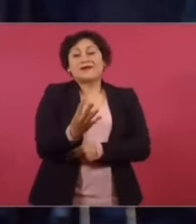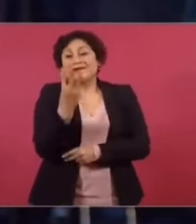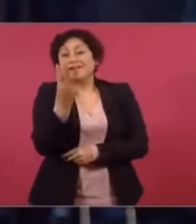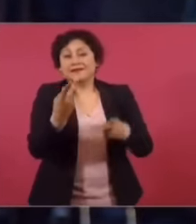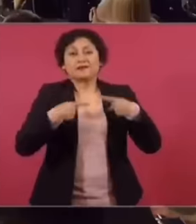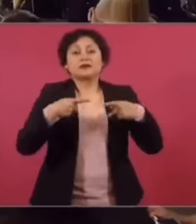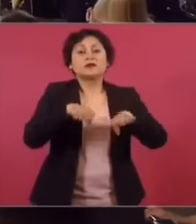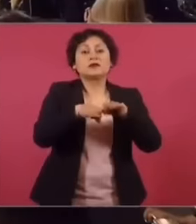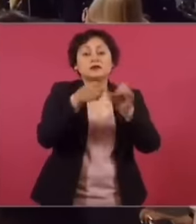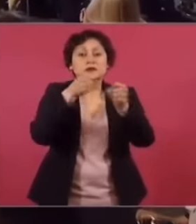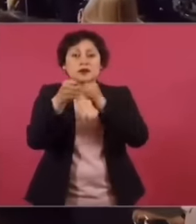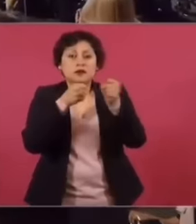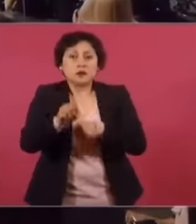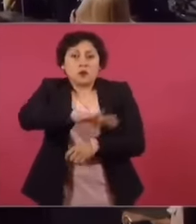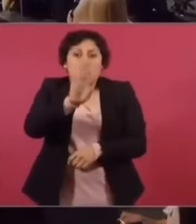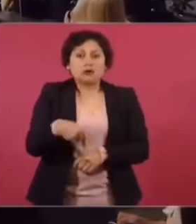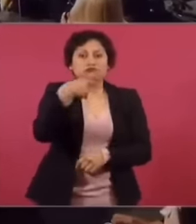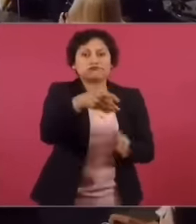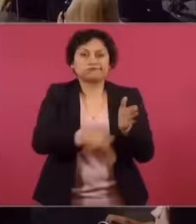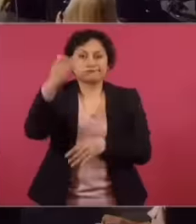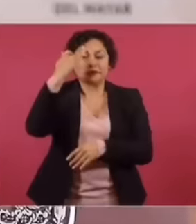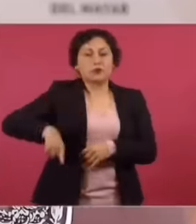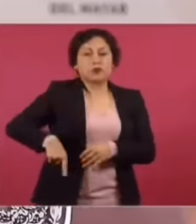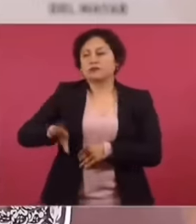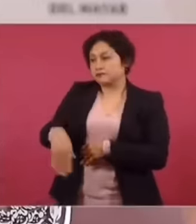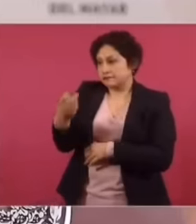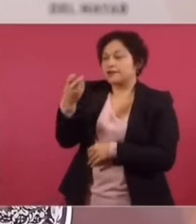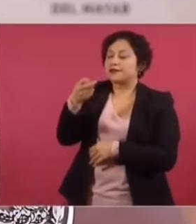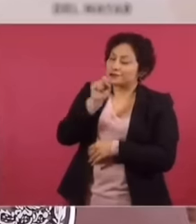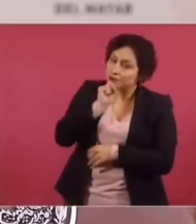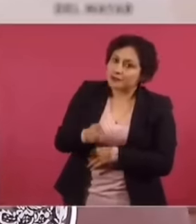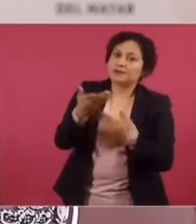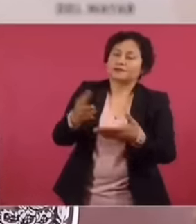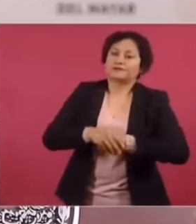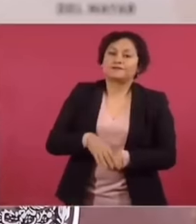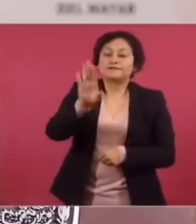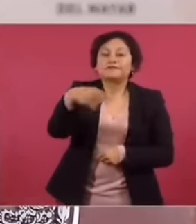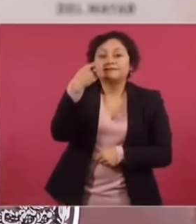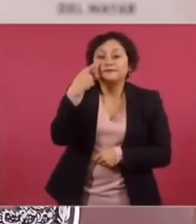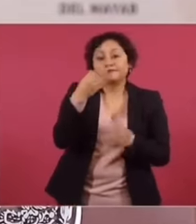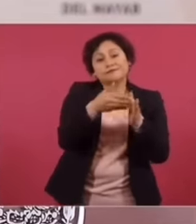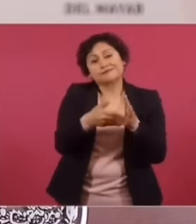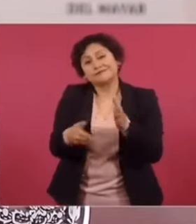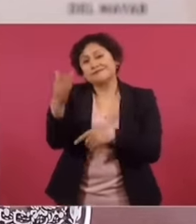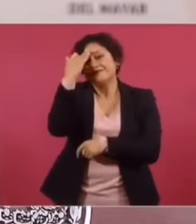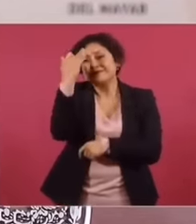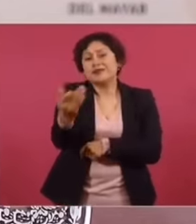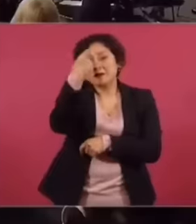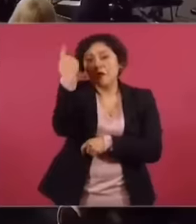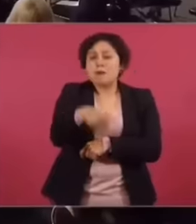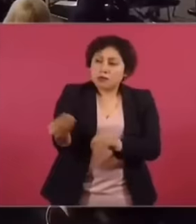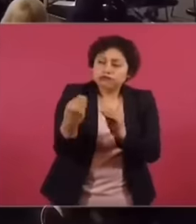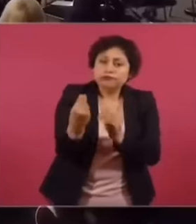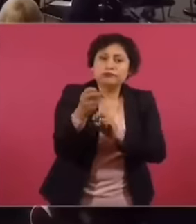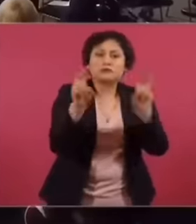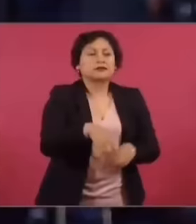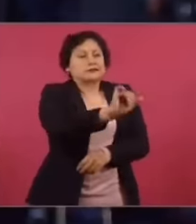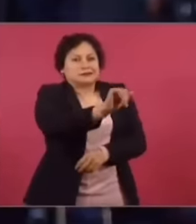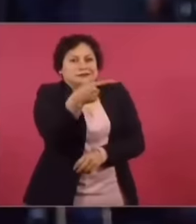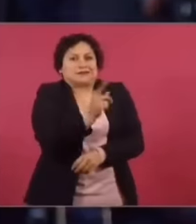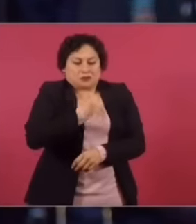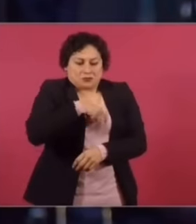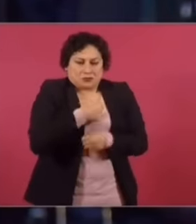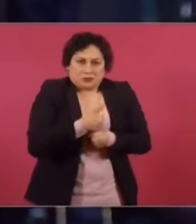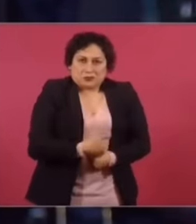muerto durante su sexenio. Eso también, Jorge. Señor presidente, aquí la 19. llevamos muchísimo tiempo tratar eso, debatir sobre eso. Pero es algo que nos duele a